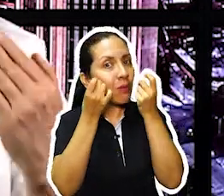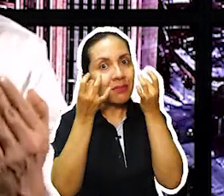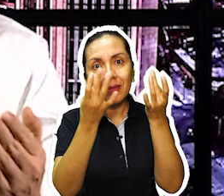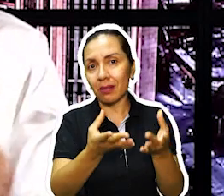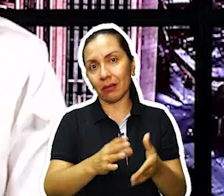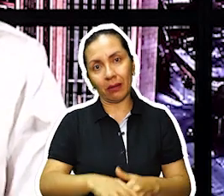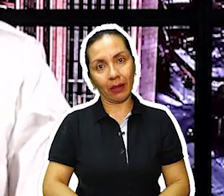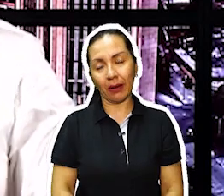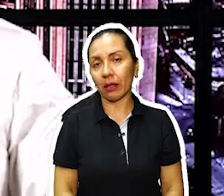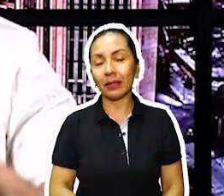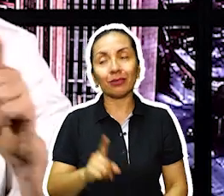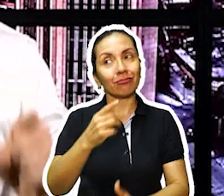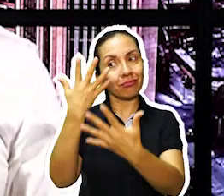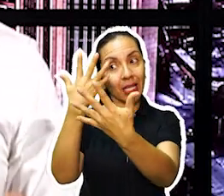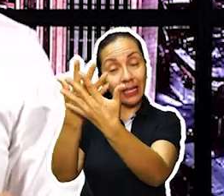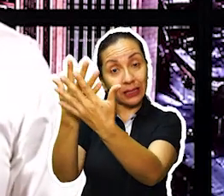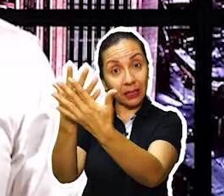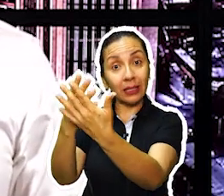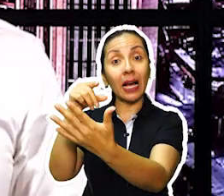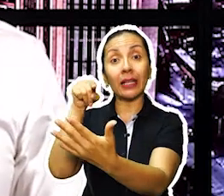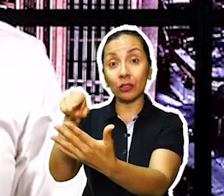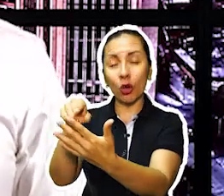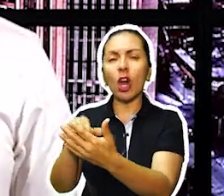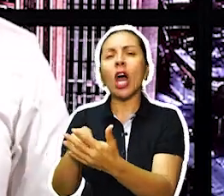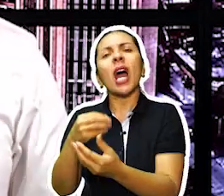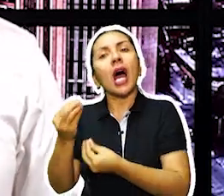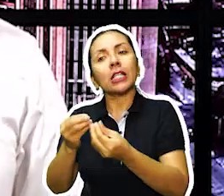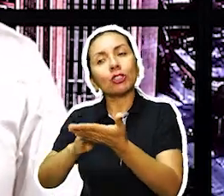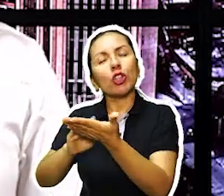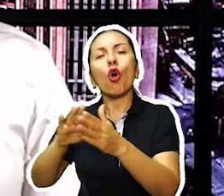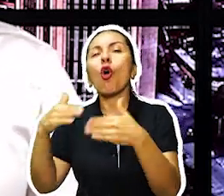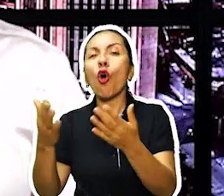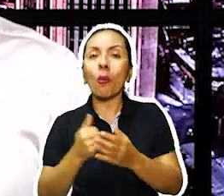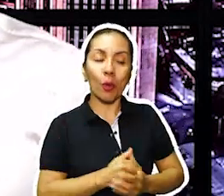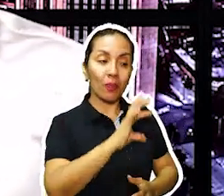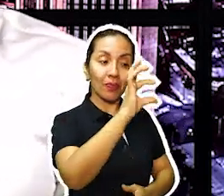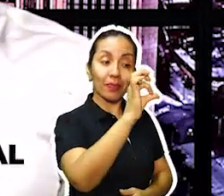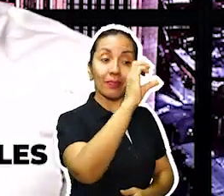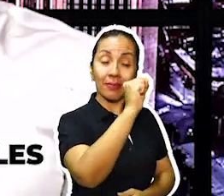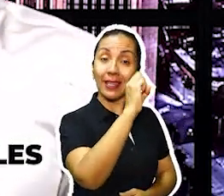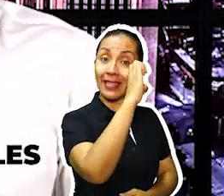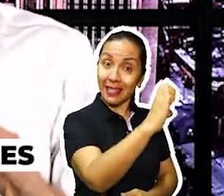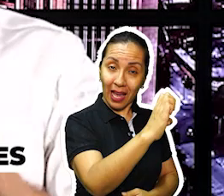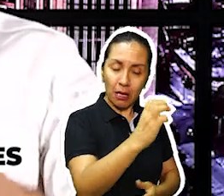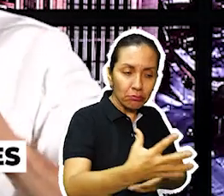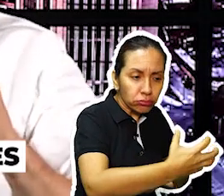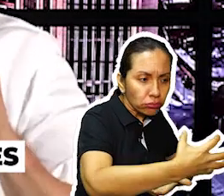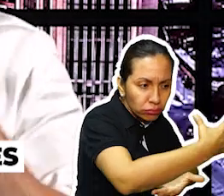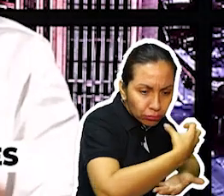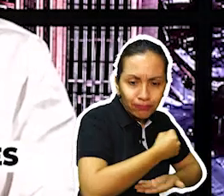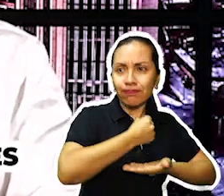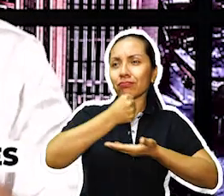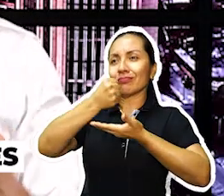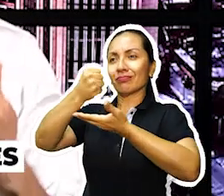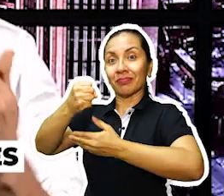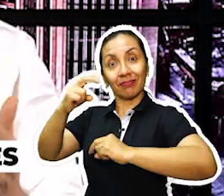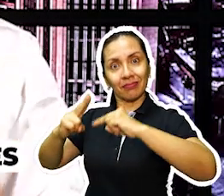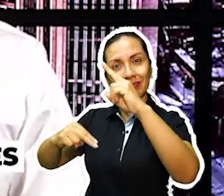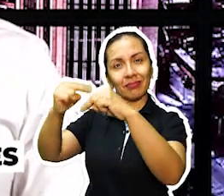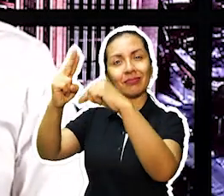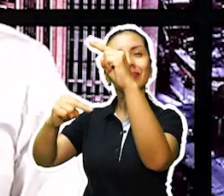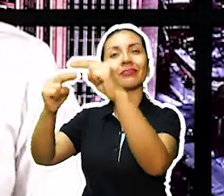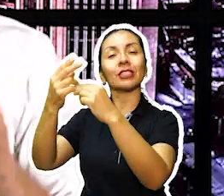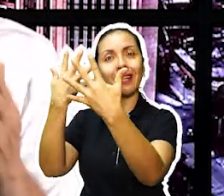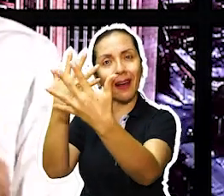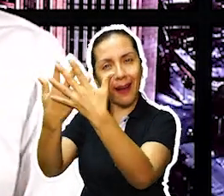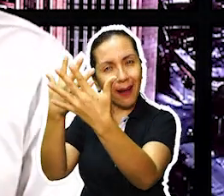humanice realmente la situación carcelaria en Colombia. Vamos a utilizar los bienes de la SAE para crear una empresa inmobiliaria que financie la